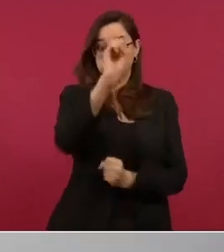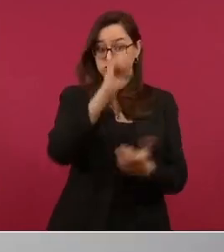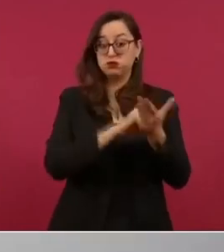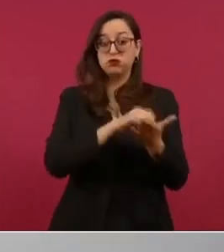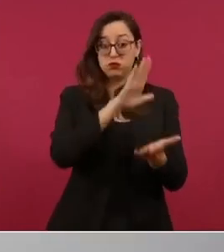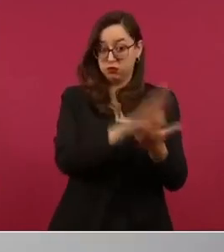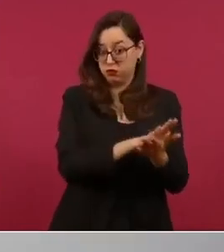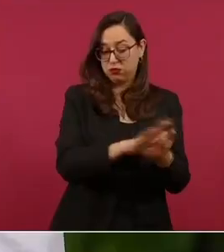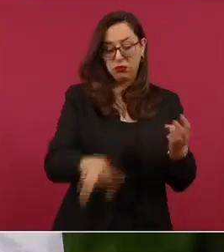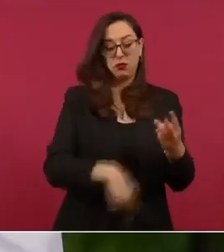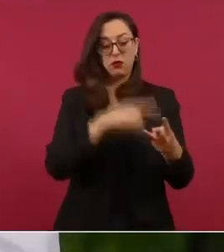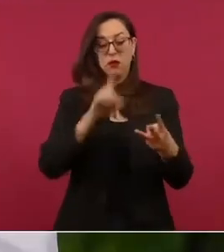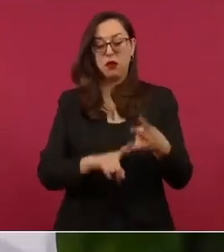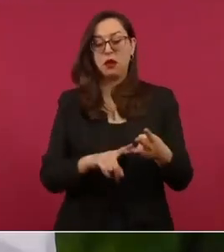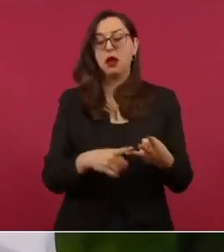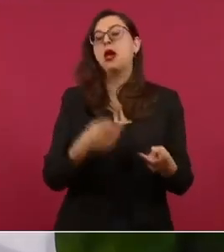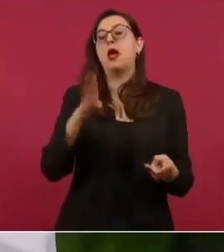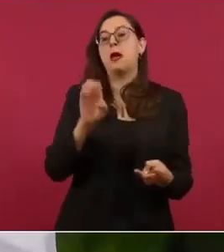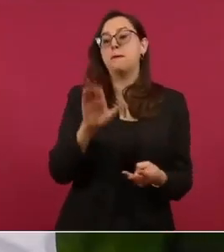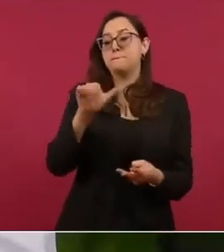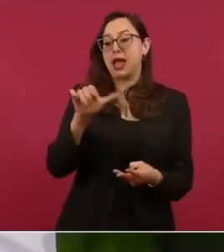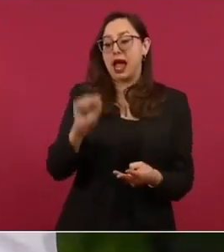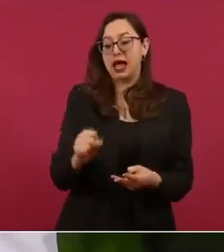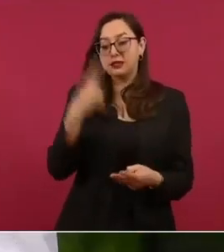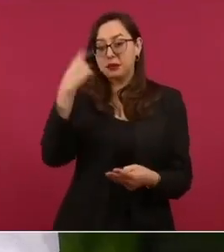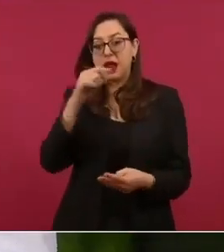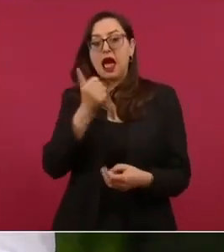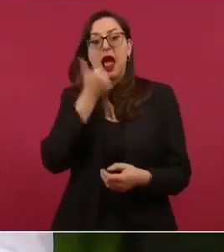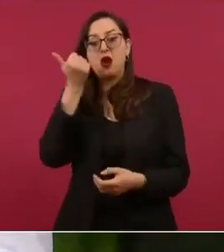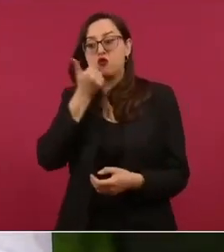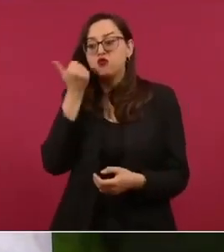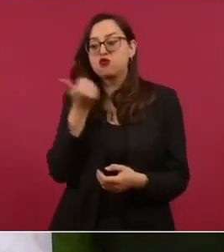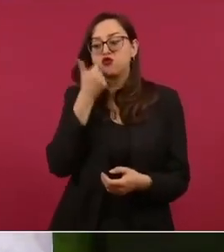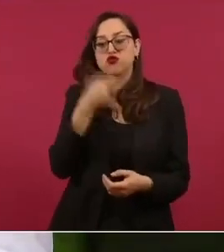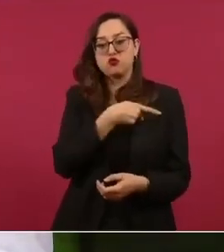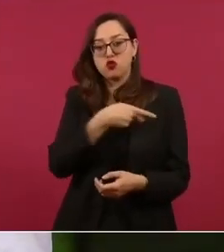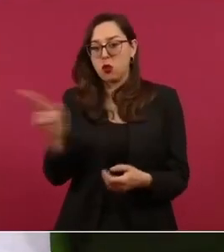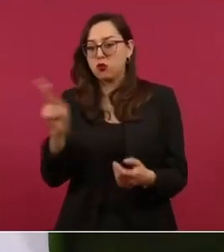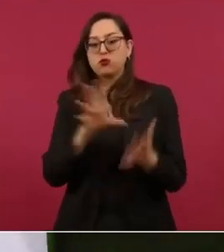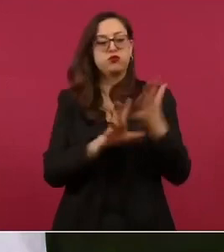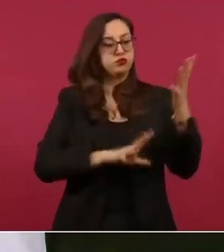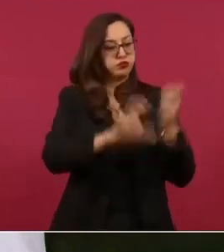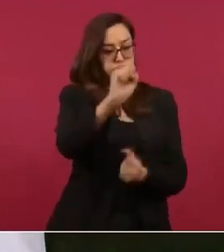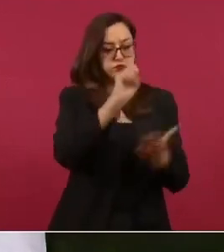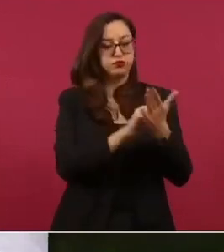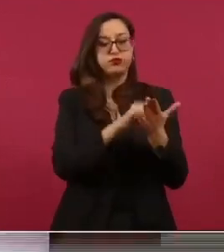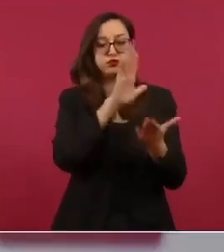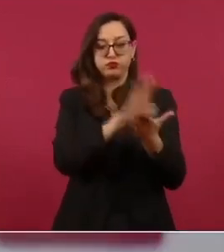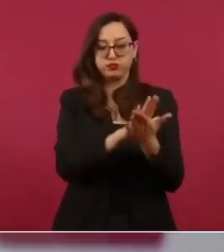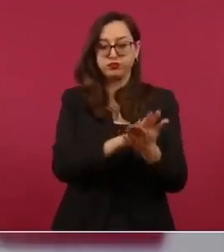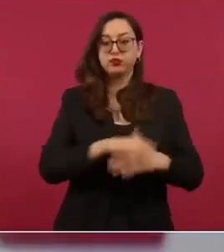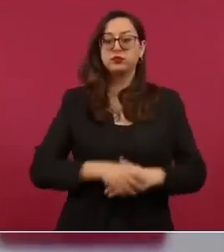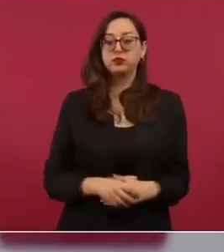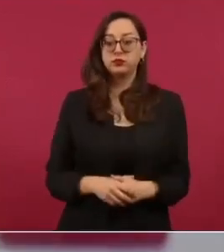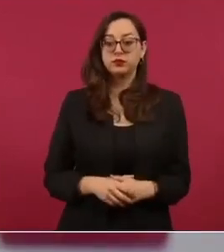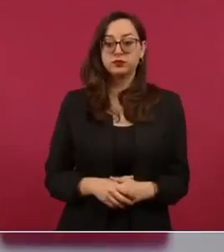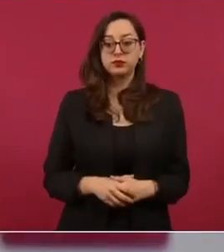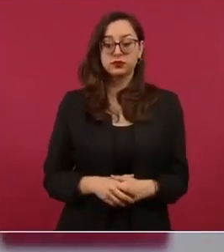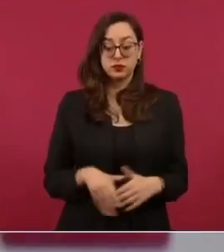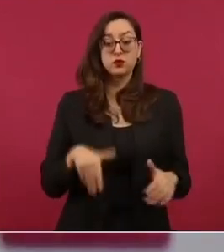de becas a estudiantes de familias pobres está por convertirse en realidad el principio